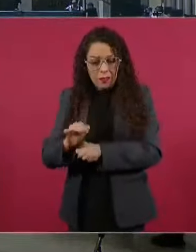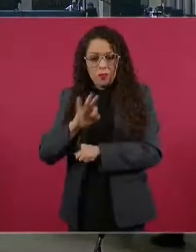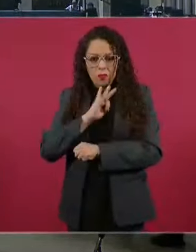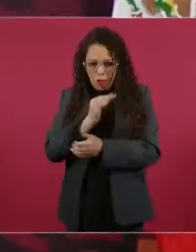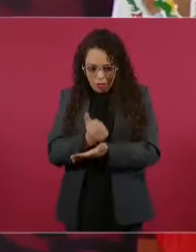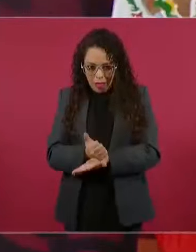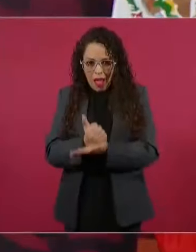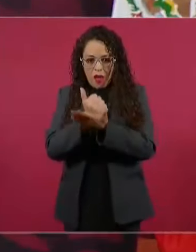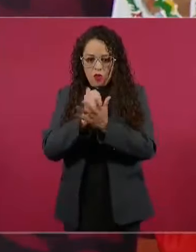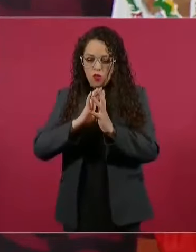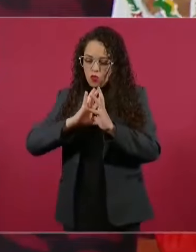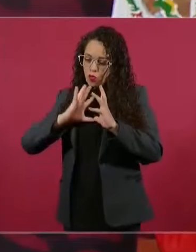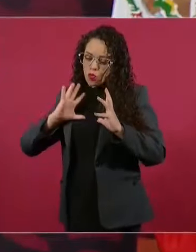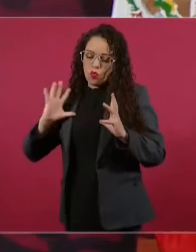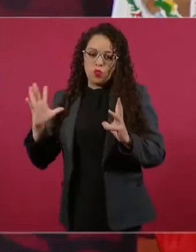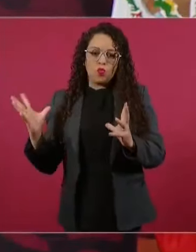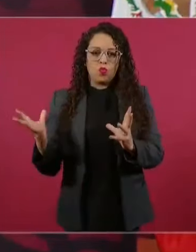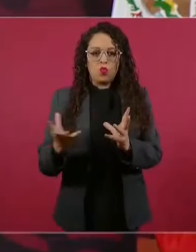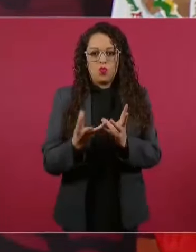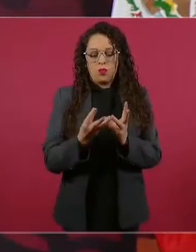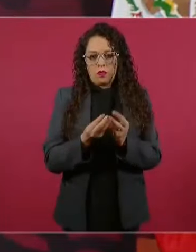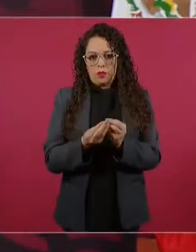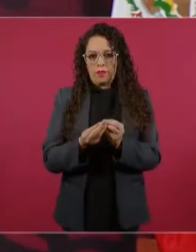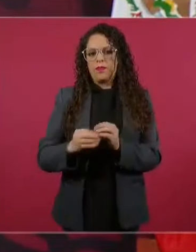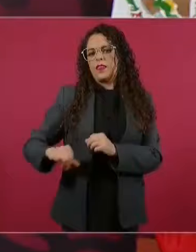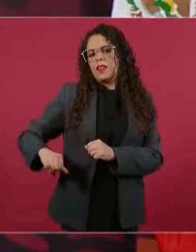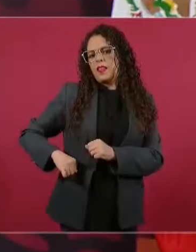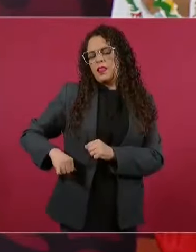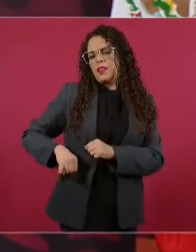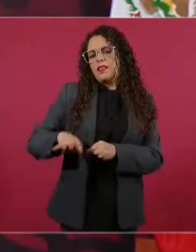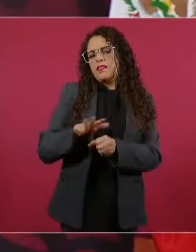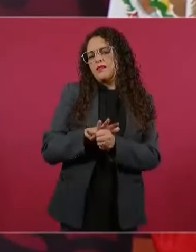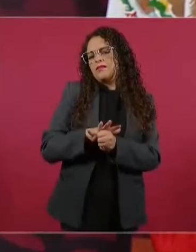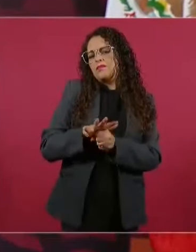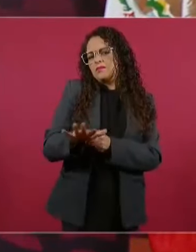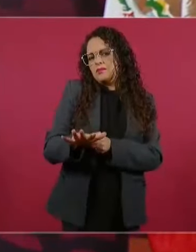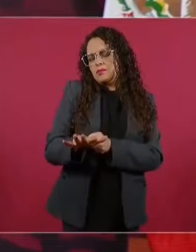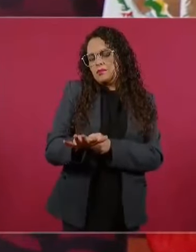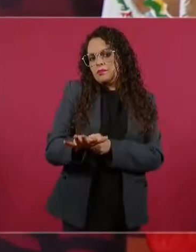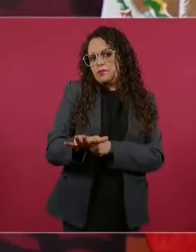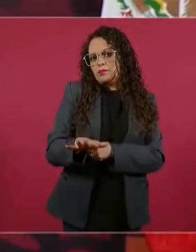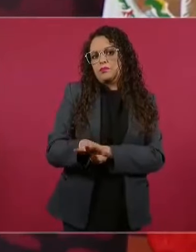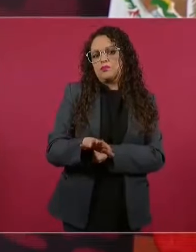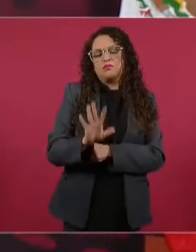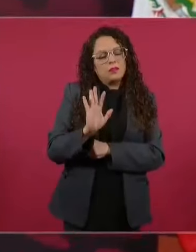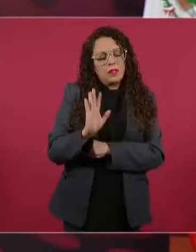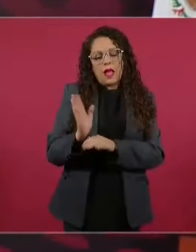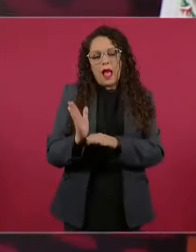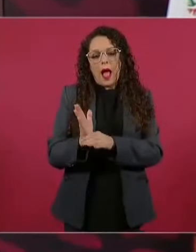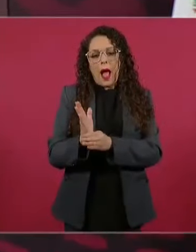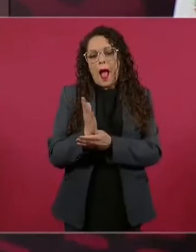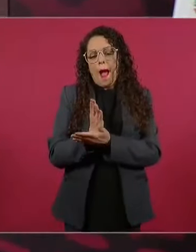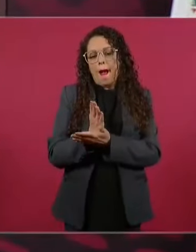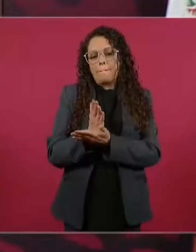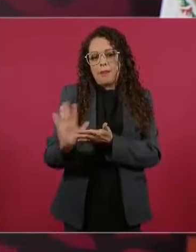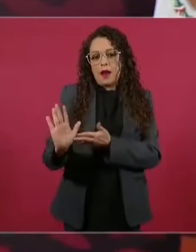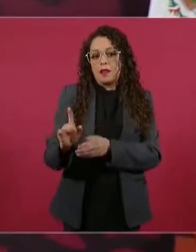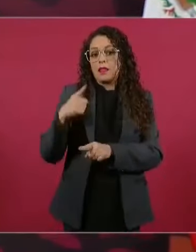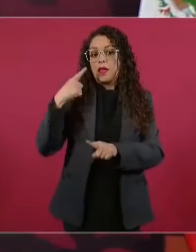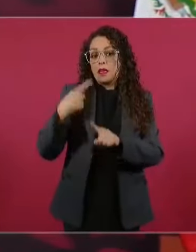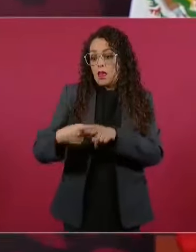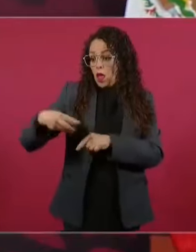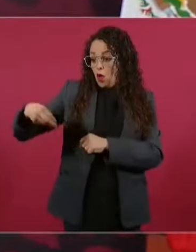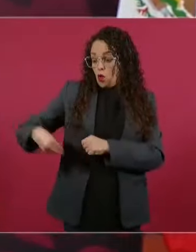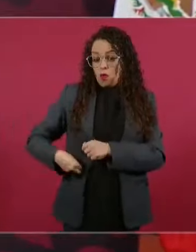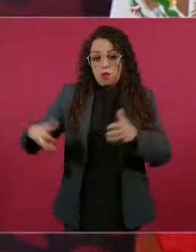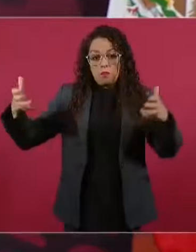el objetivo, independientemente del castigo a los responsables, materiales,